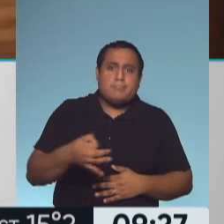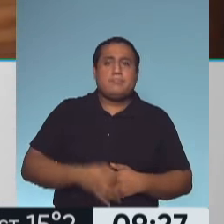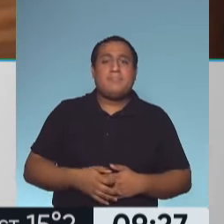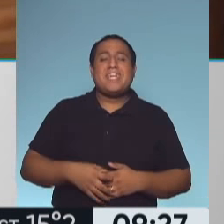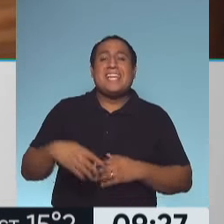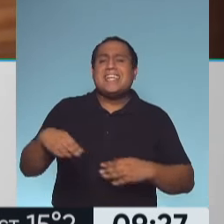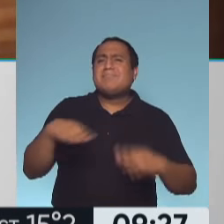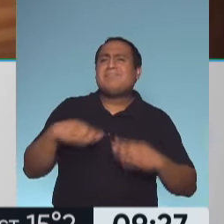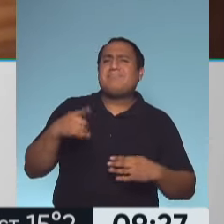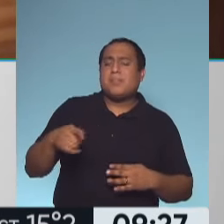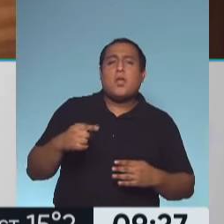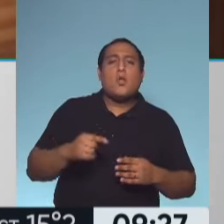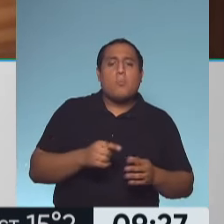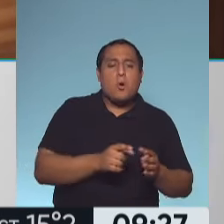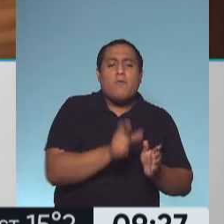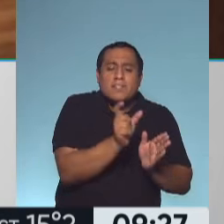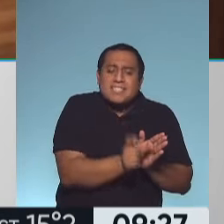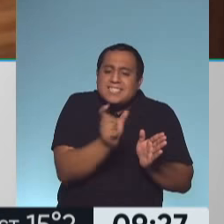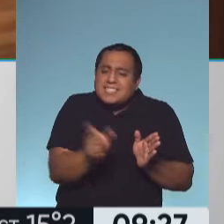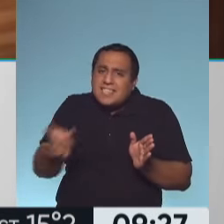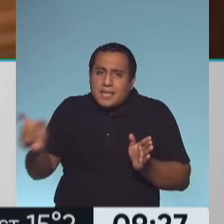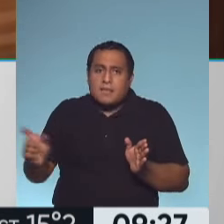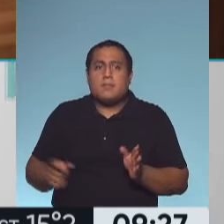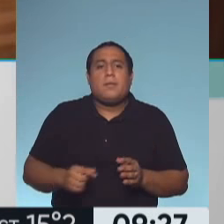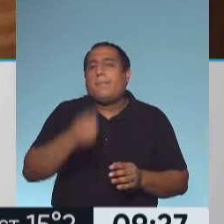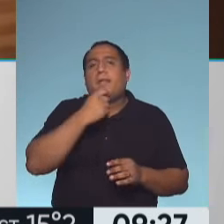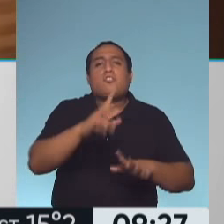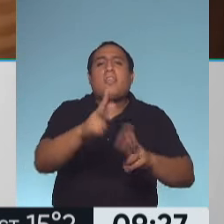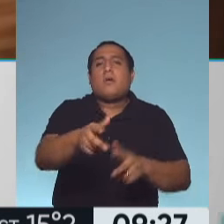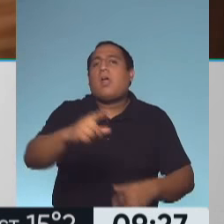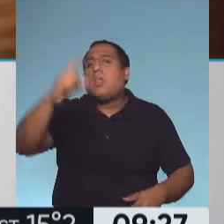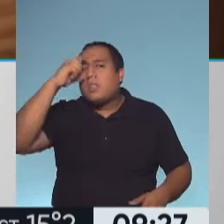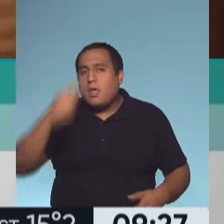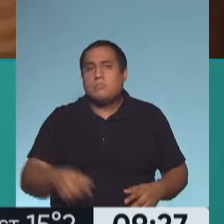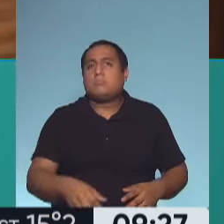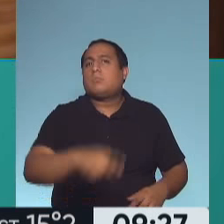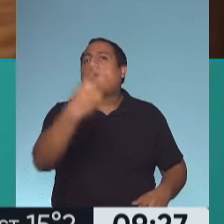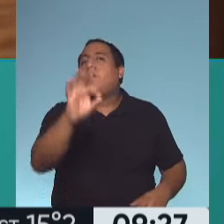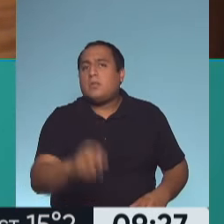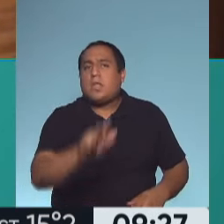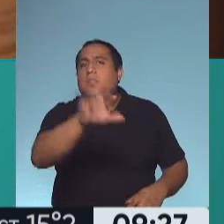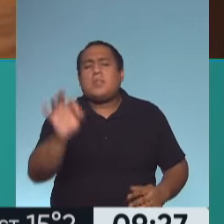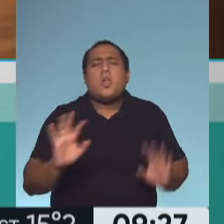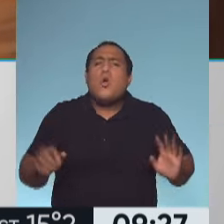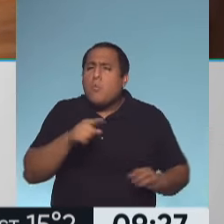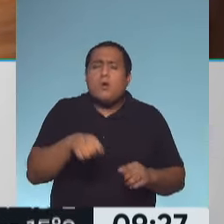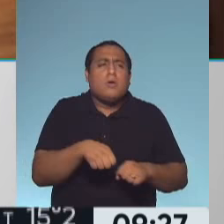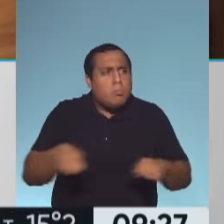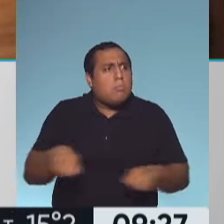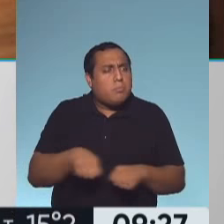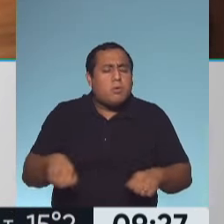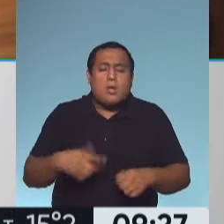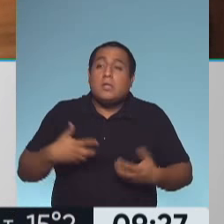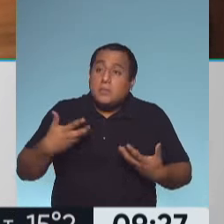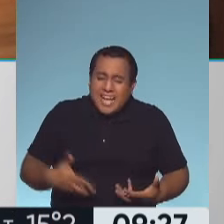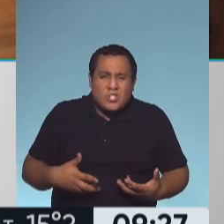ejercicios se hacen por series, que yo no digo una receta, 10, 20, 30 repeticiones, es casi hasta que te cansás, casi hasta que